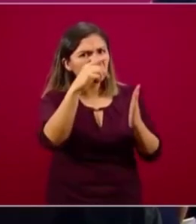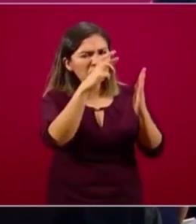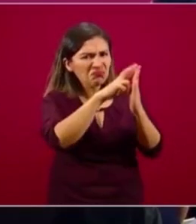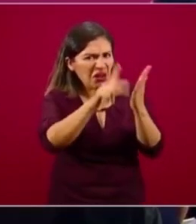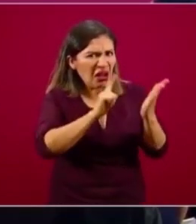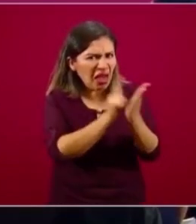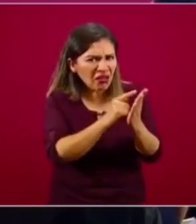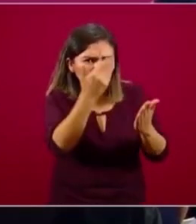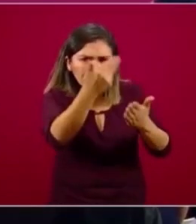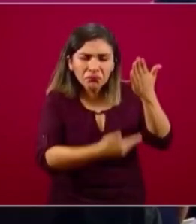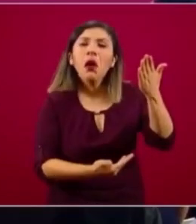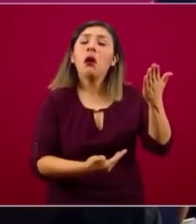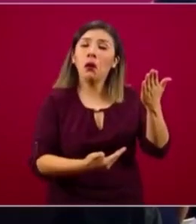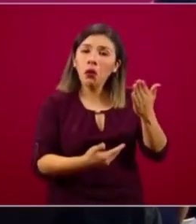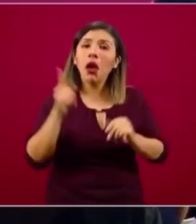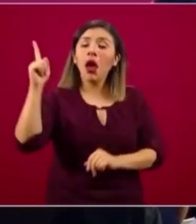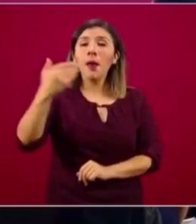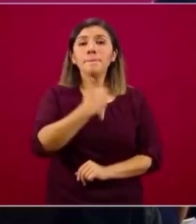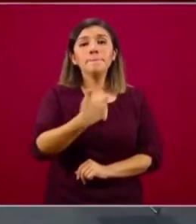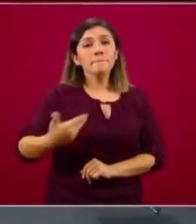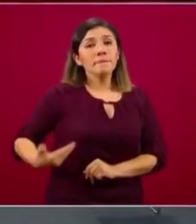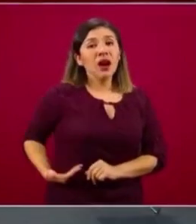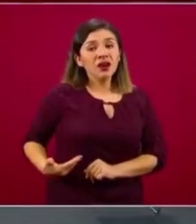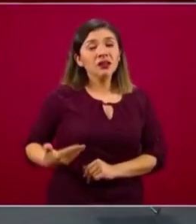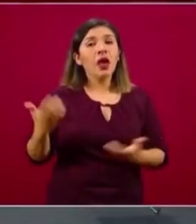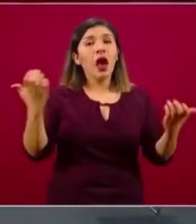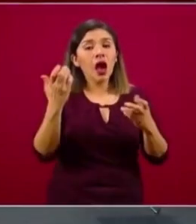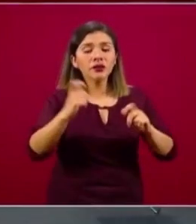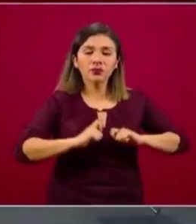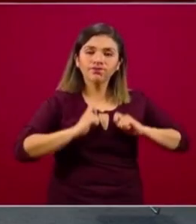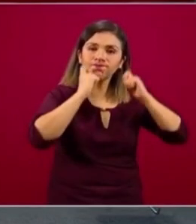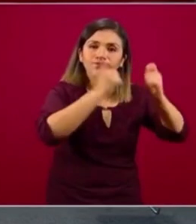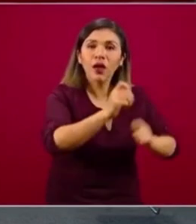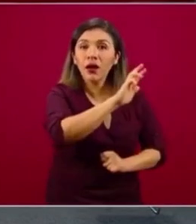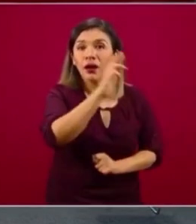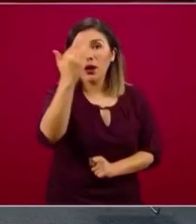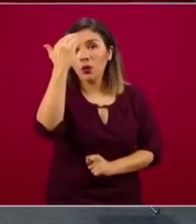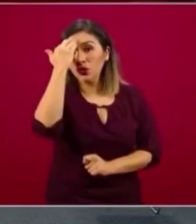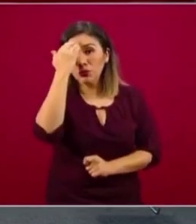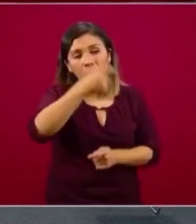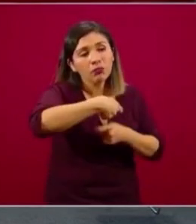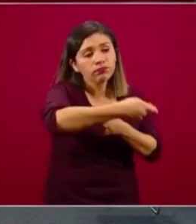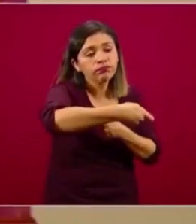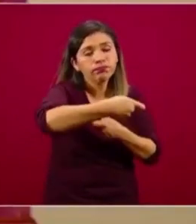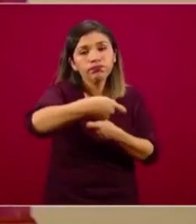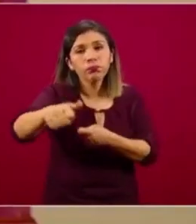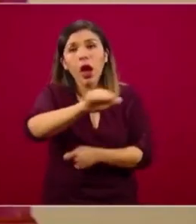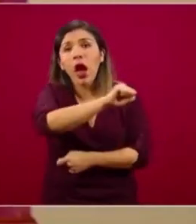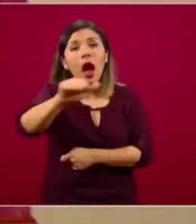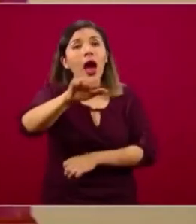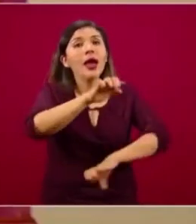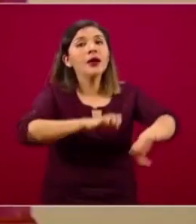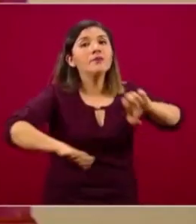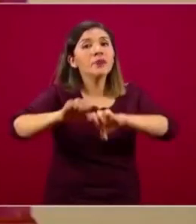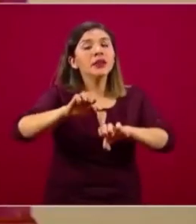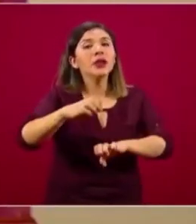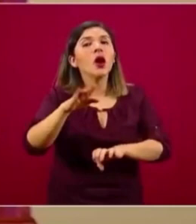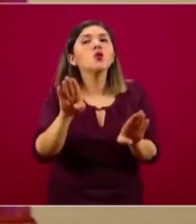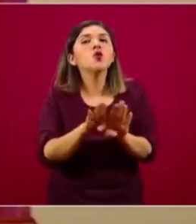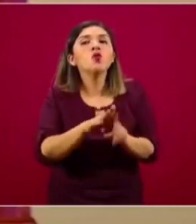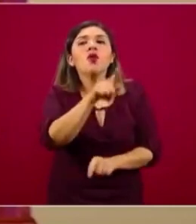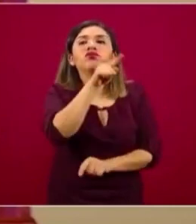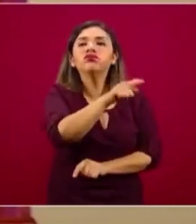reconocimientos a estas empresas como empresas confiables, como empresas que efectivamente